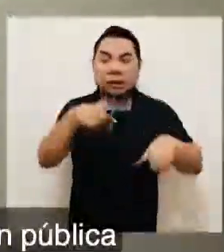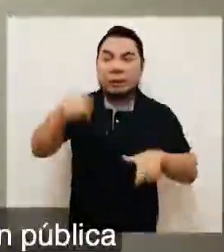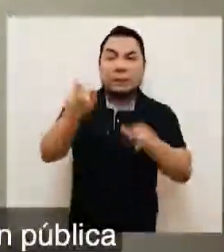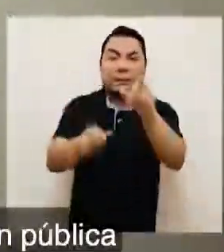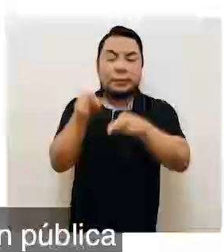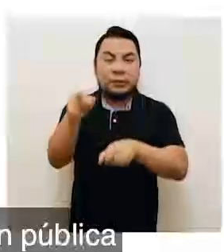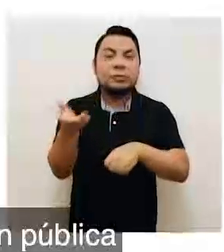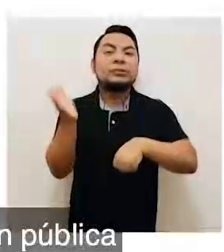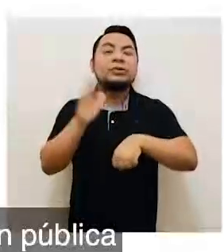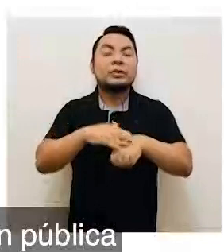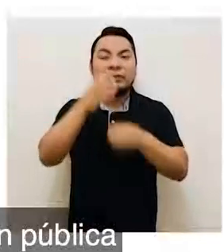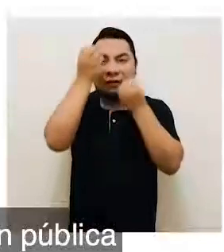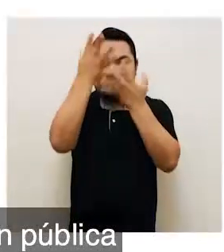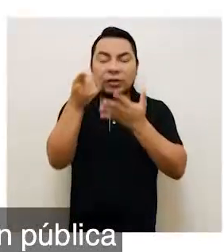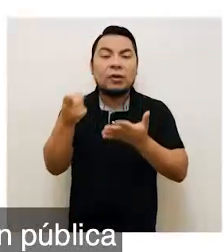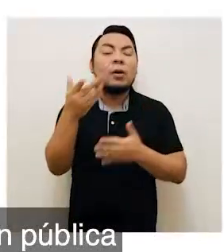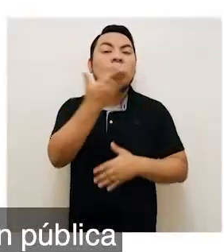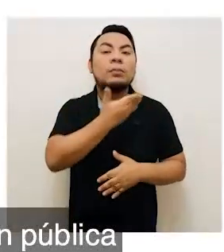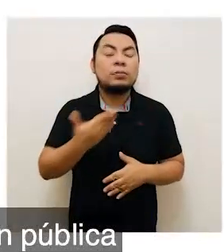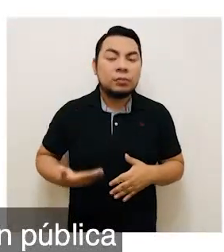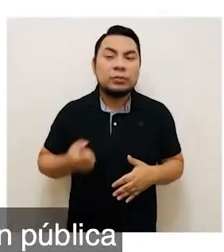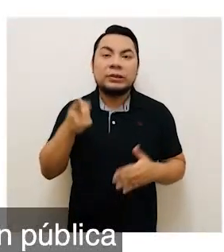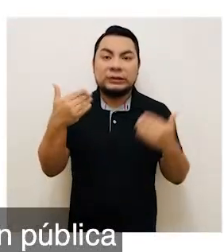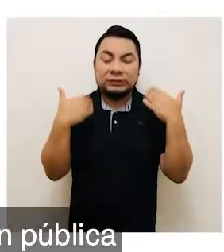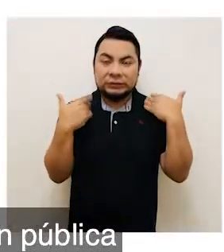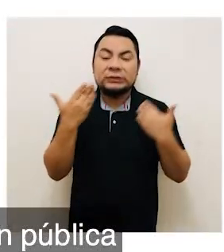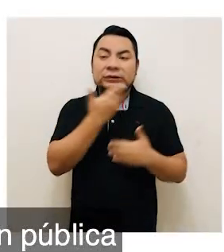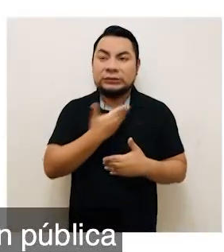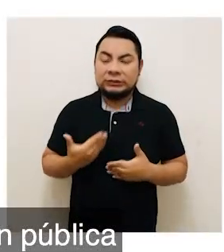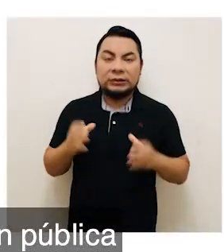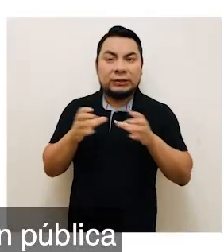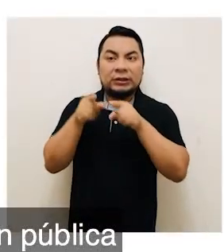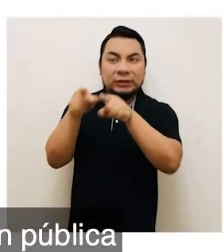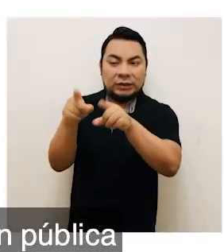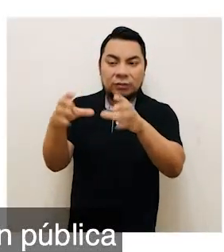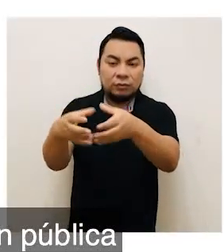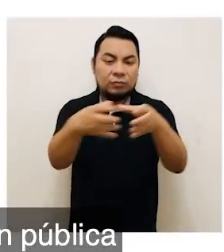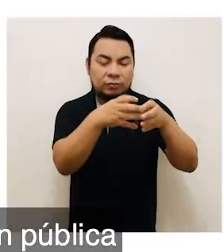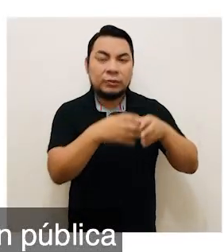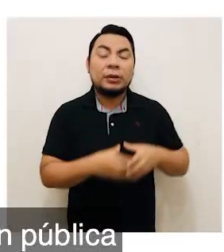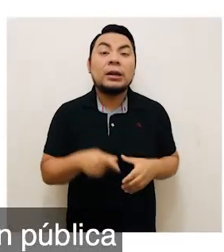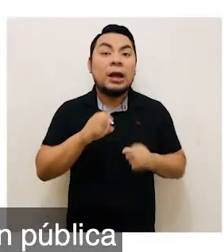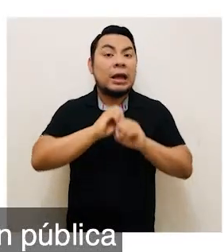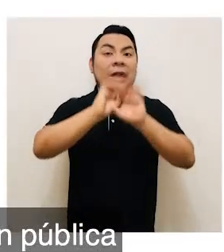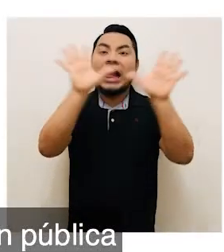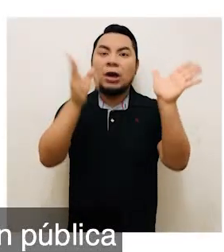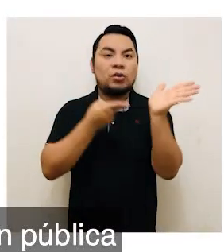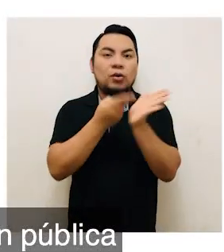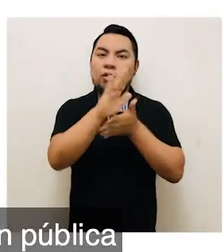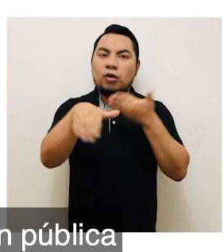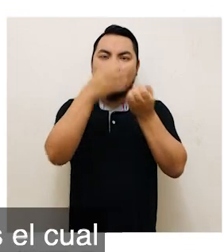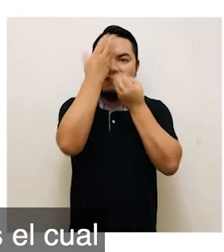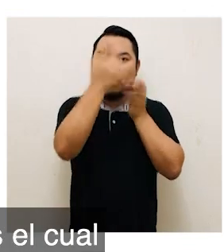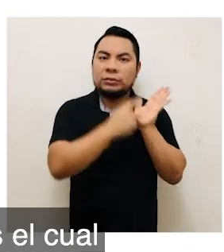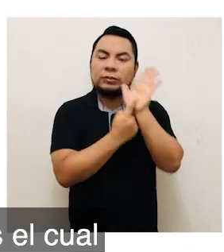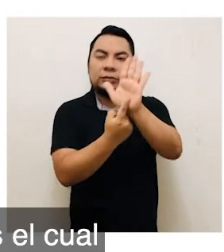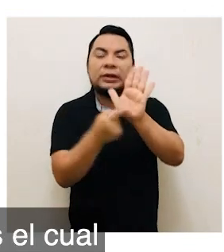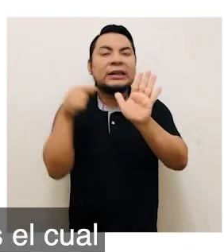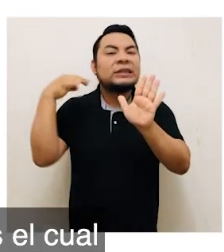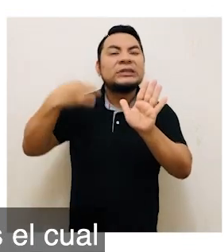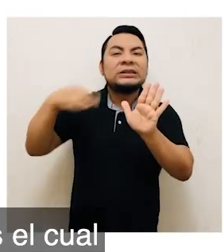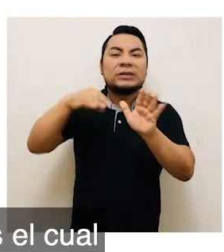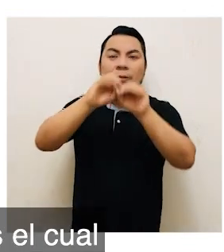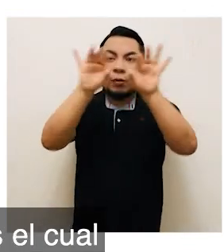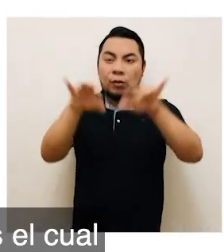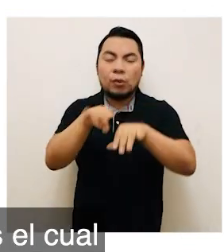ciudadanos sobre la información pública que tienen las entidades. Como parte de la transparencia también tenemos la actualización constante